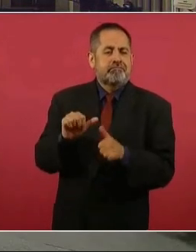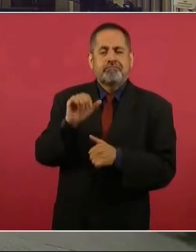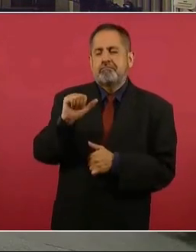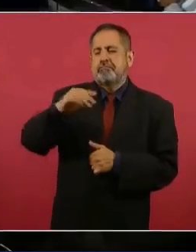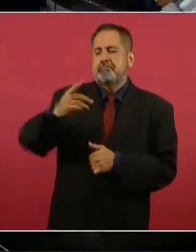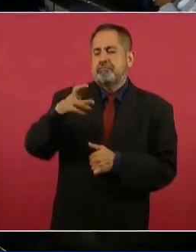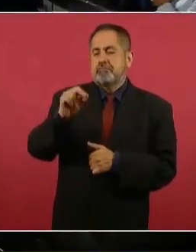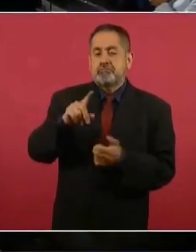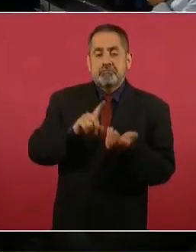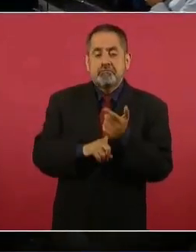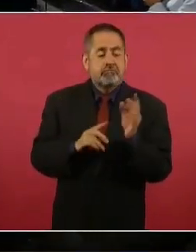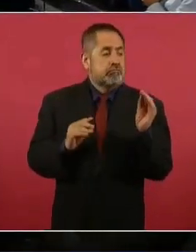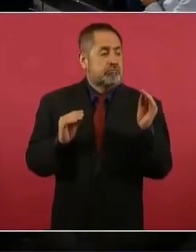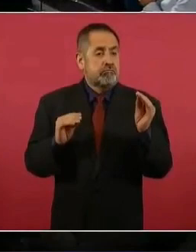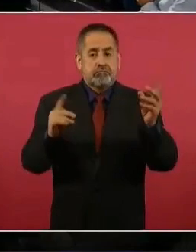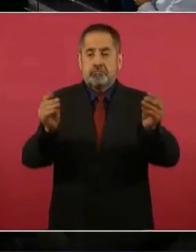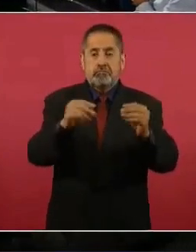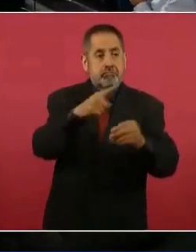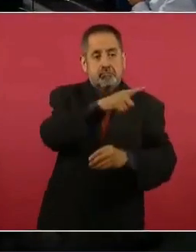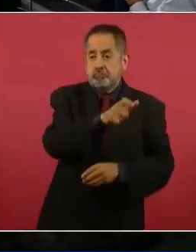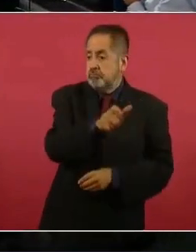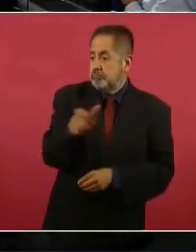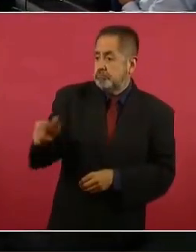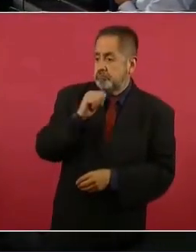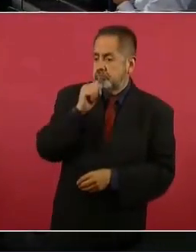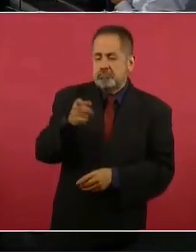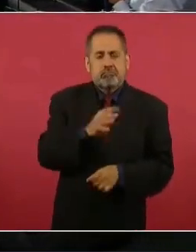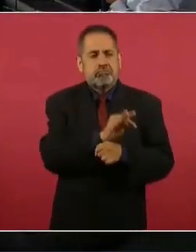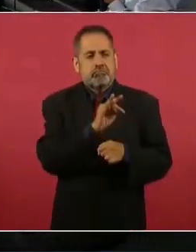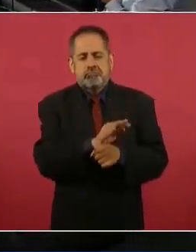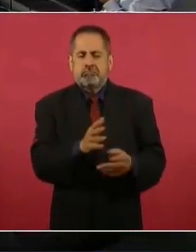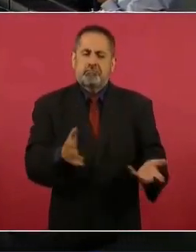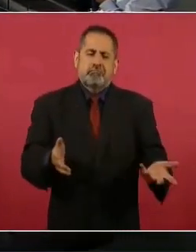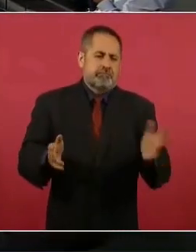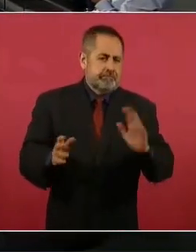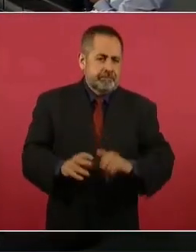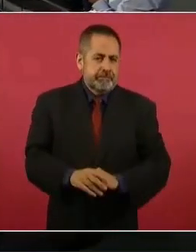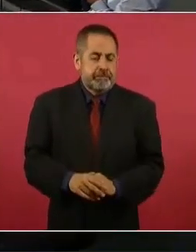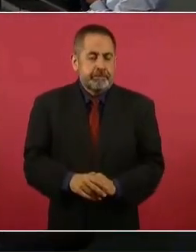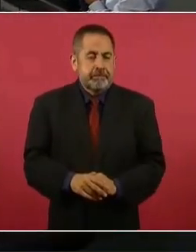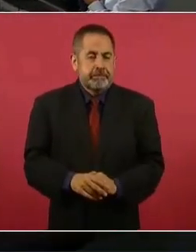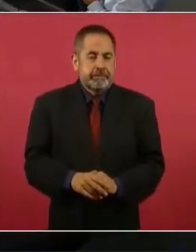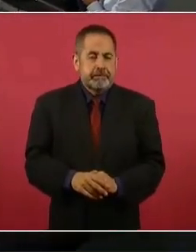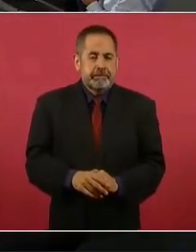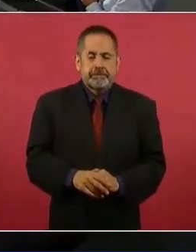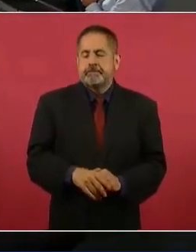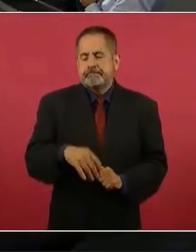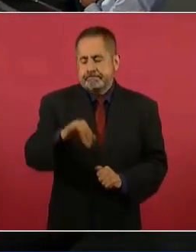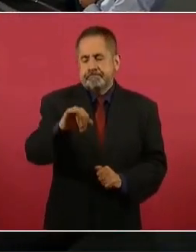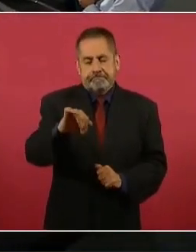los contribuyentes que no quieren pagar al SAT. Sí, sí,